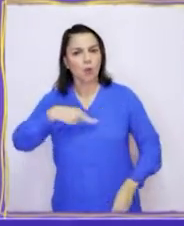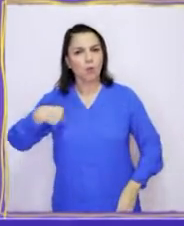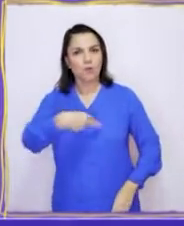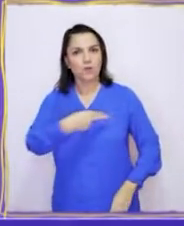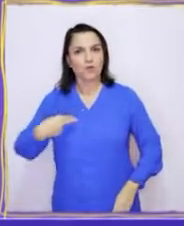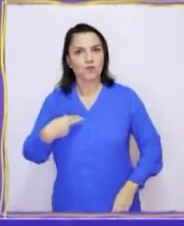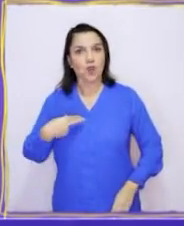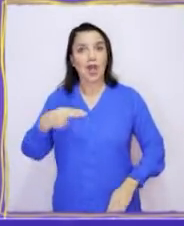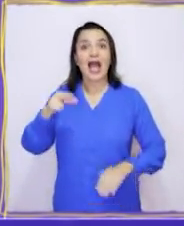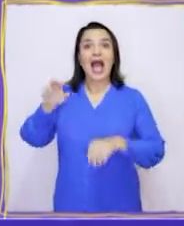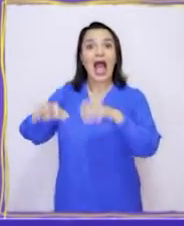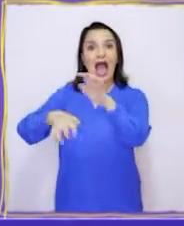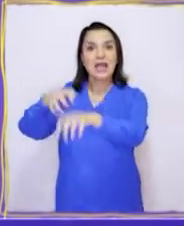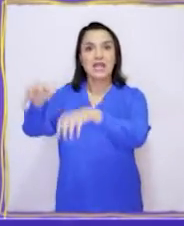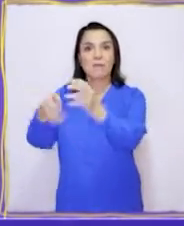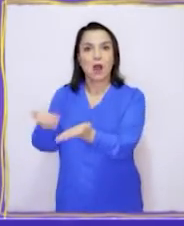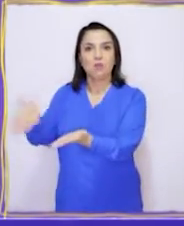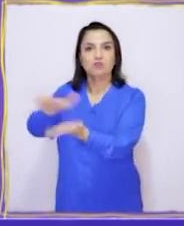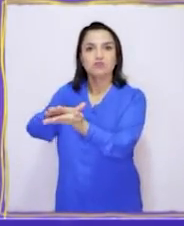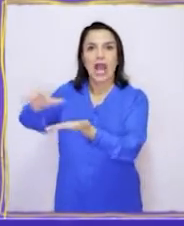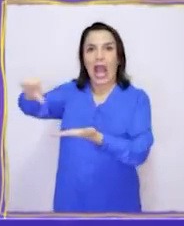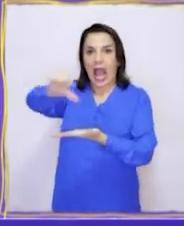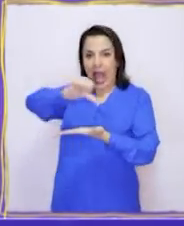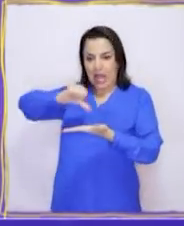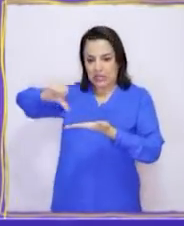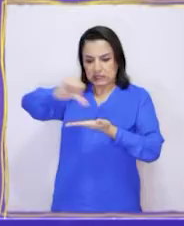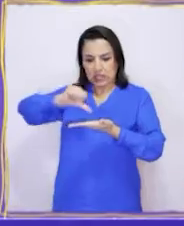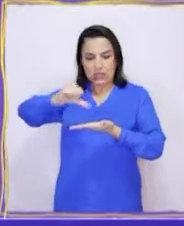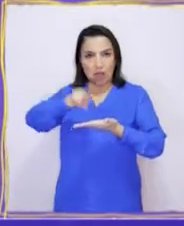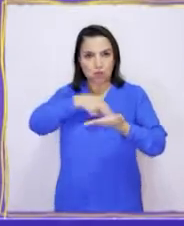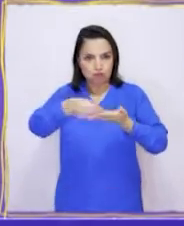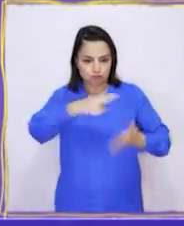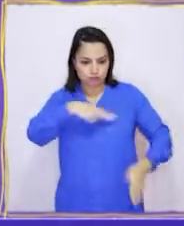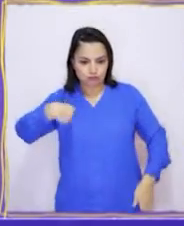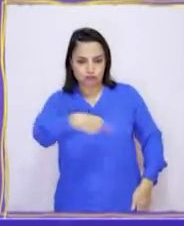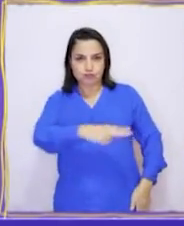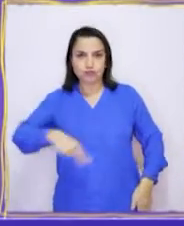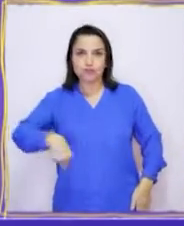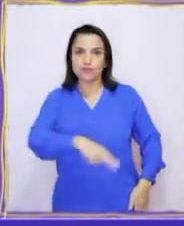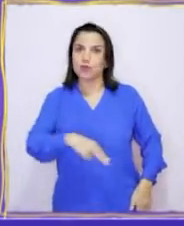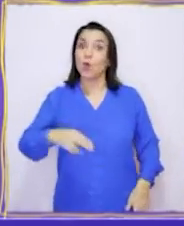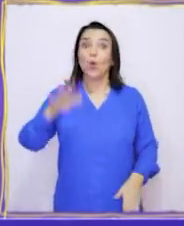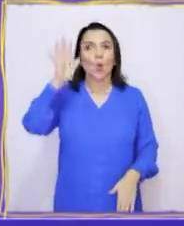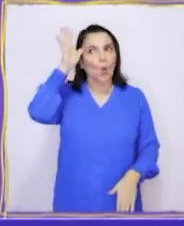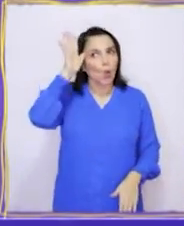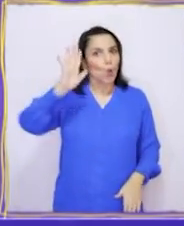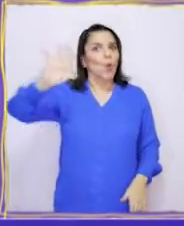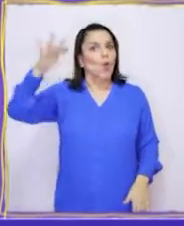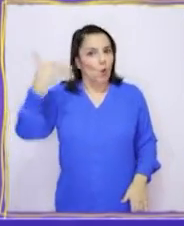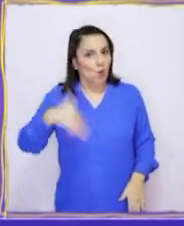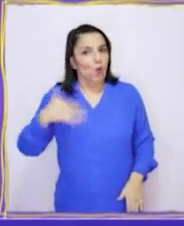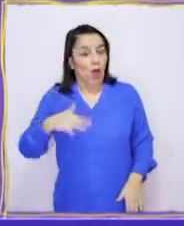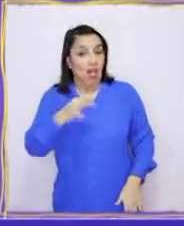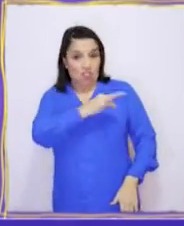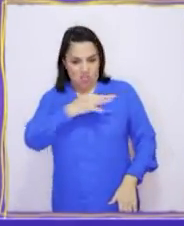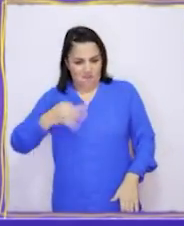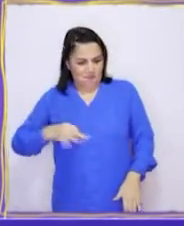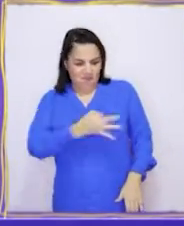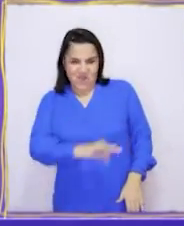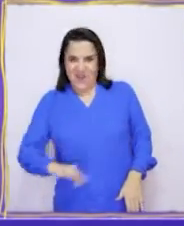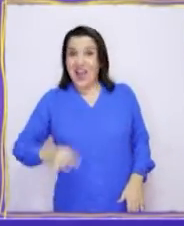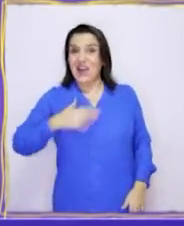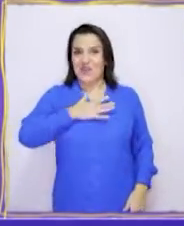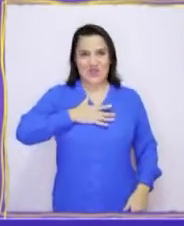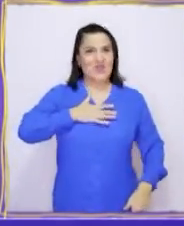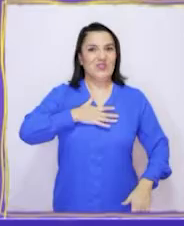pinturas hechas con grasa de animales. ¿Se imaginan? Tanto les gustaban los dibujos sobre su piel,